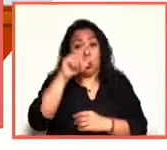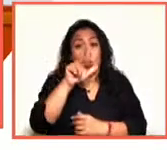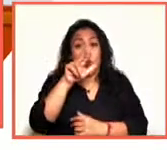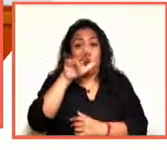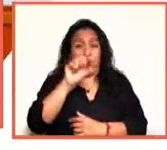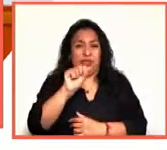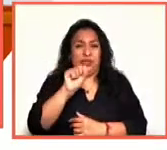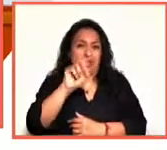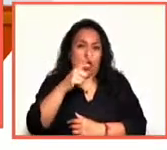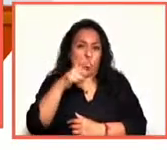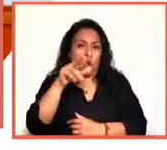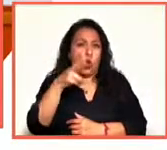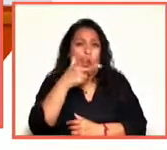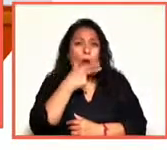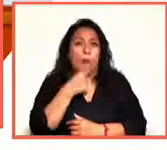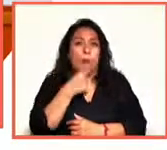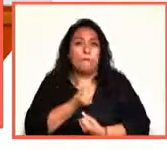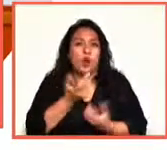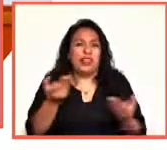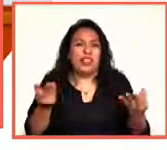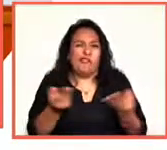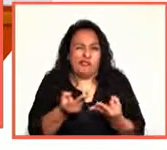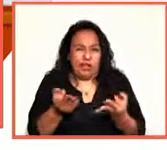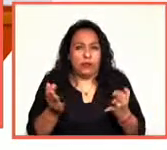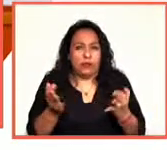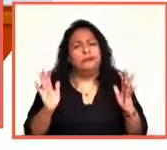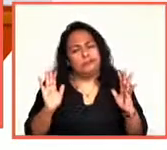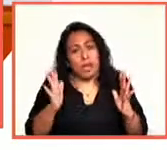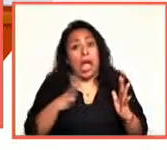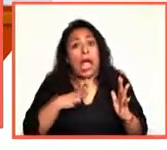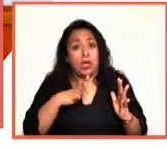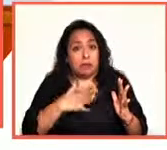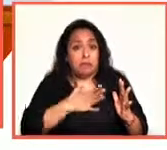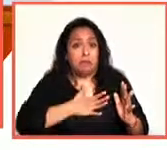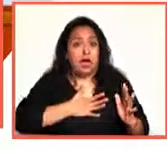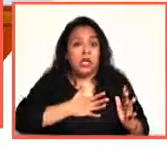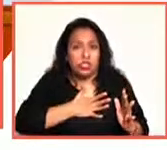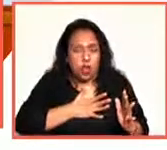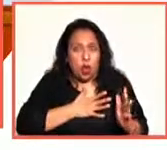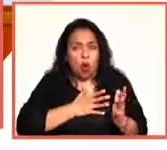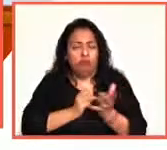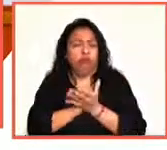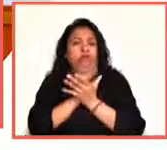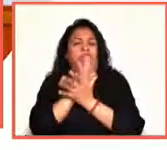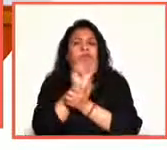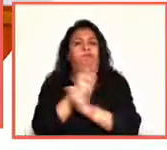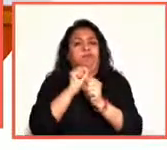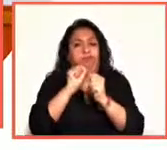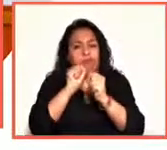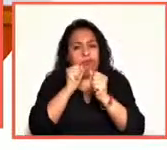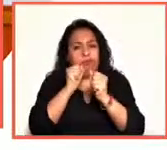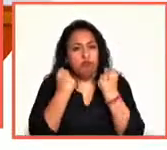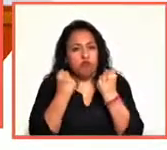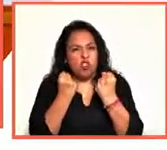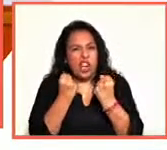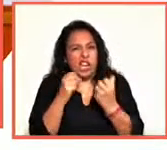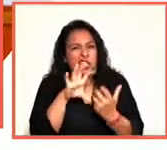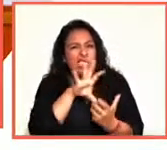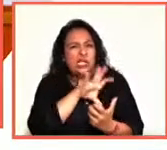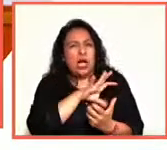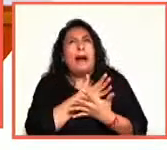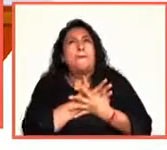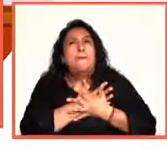un poeta frío. Es un poeta animado por una pasión volcánica. Es un poeta apasionado,